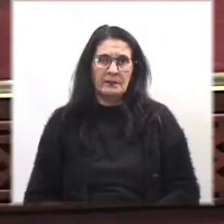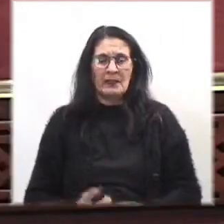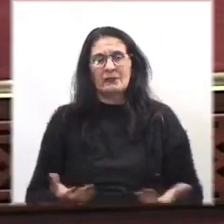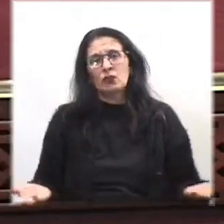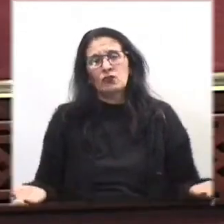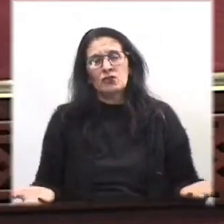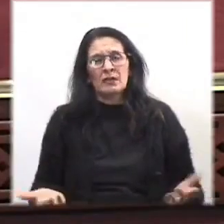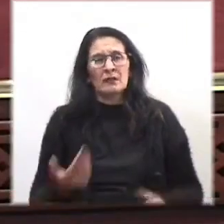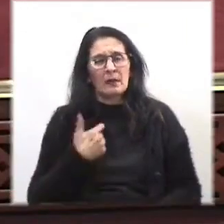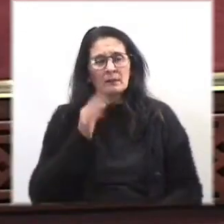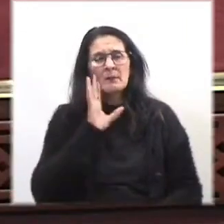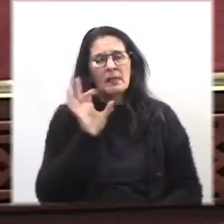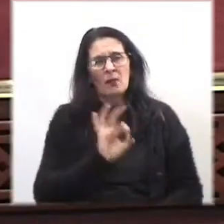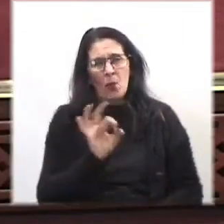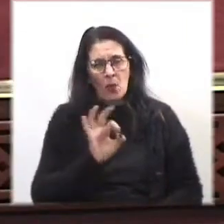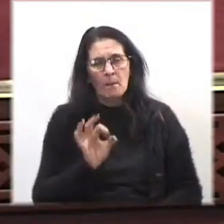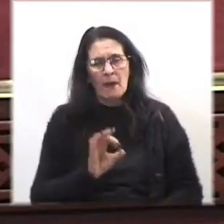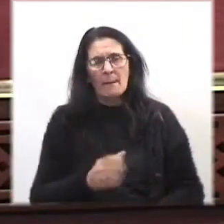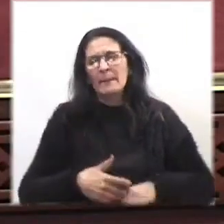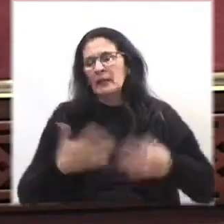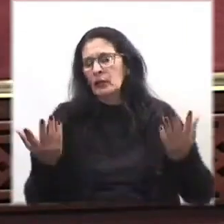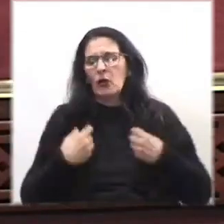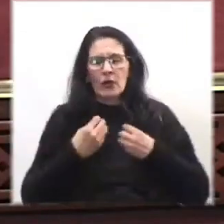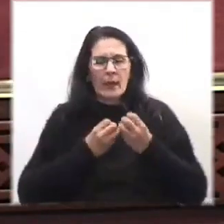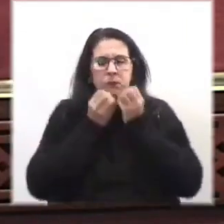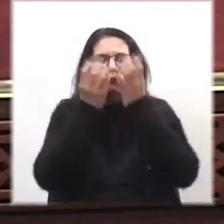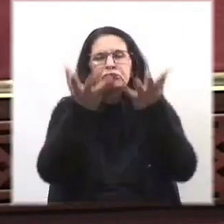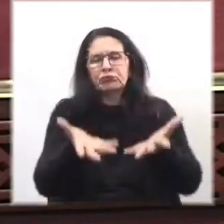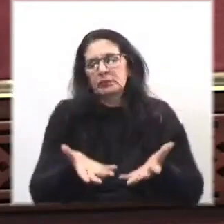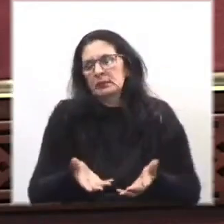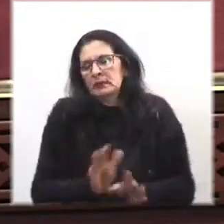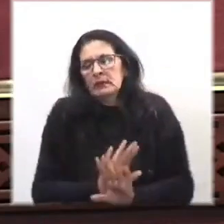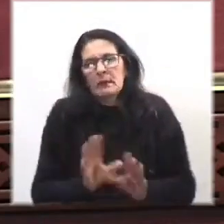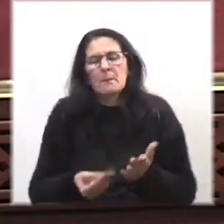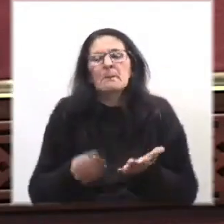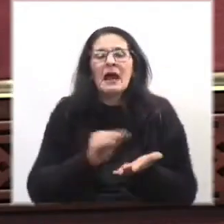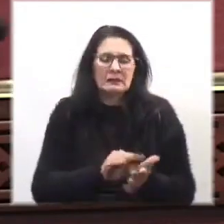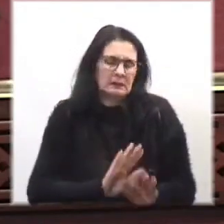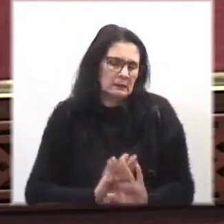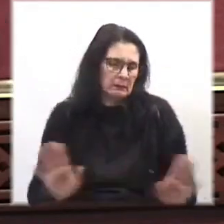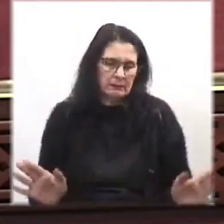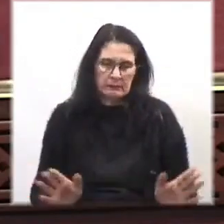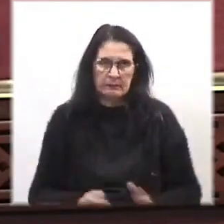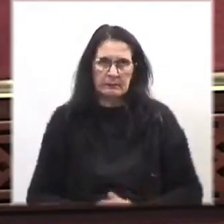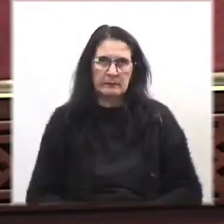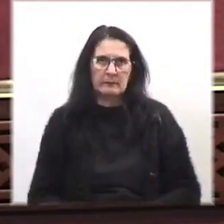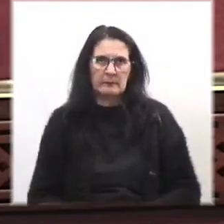Así que me disculpan, es lo que me sale. No tengo más nada para decir. Muchas gracias.